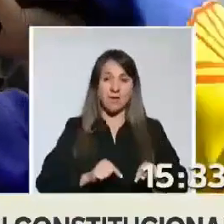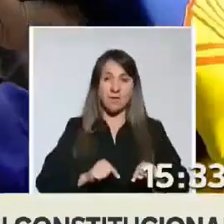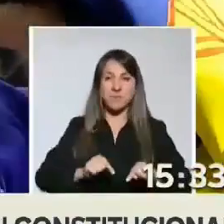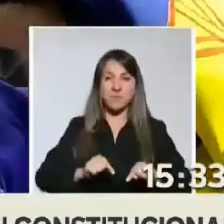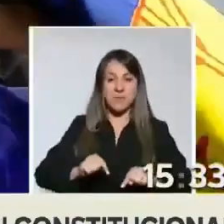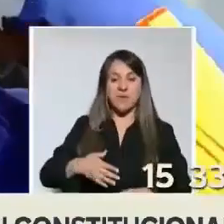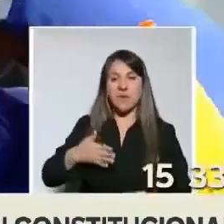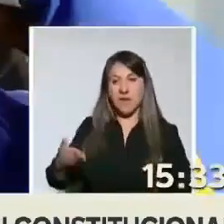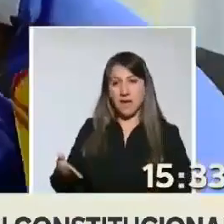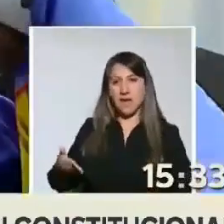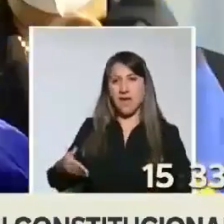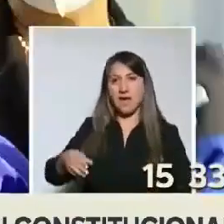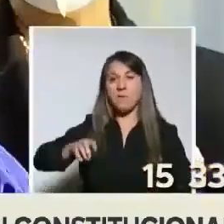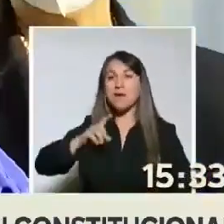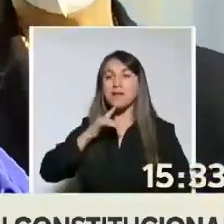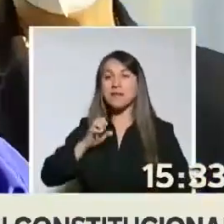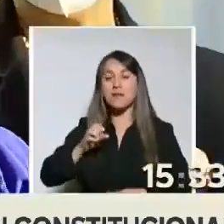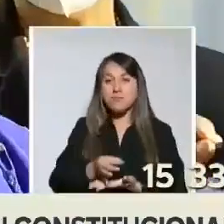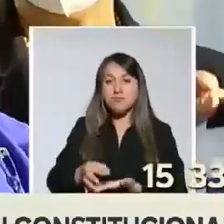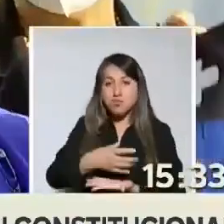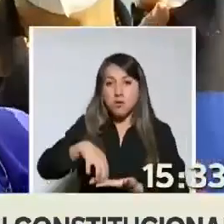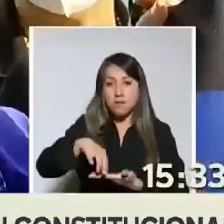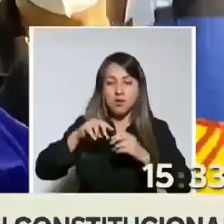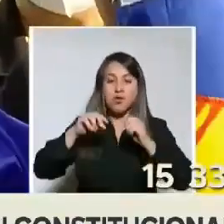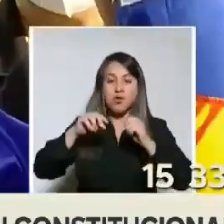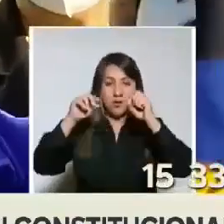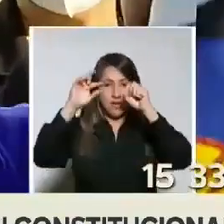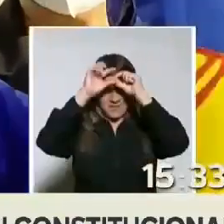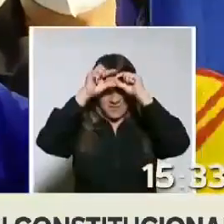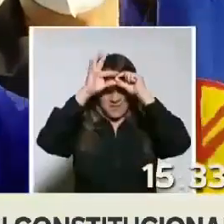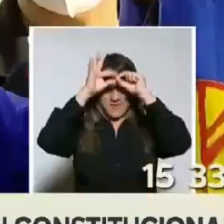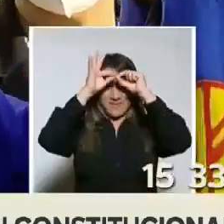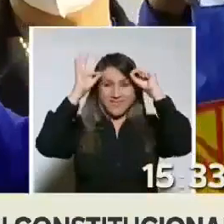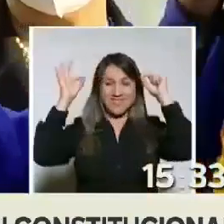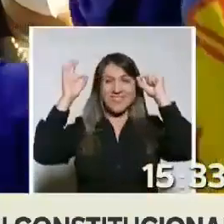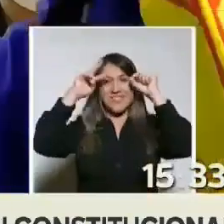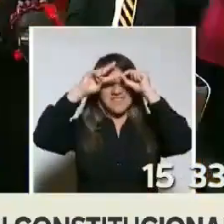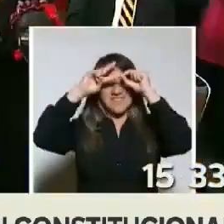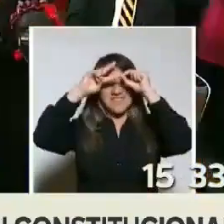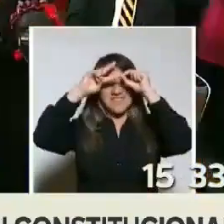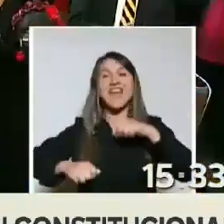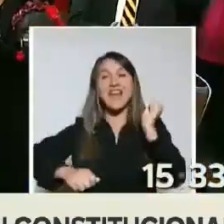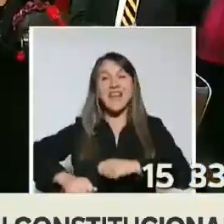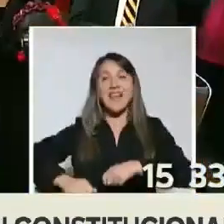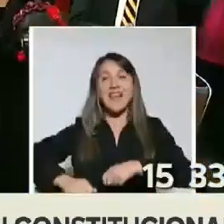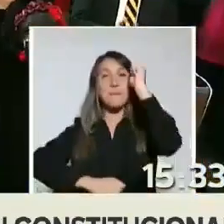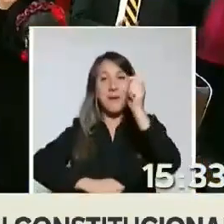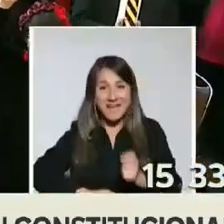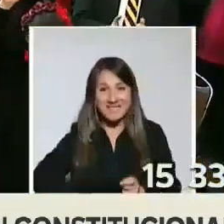autoridad originaria del pueblo mapuche, a la Maggi y Francisca Linconao, su apoyo.